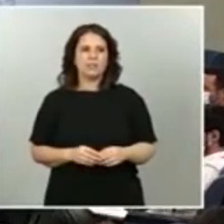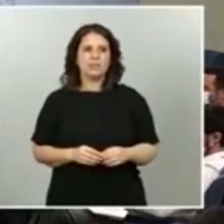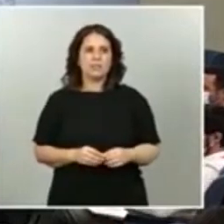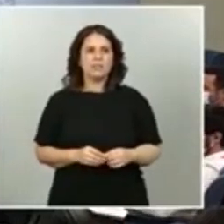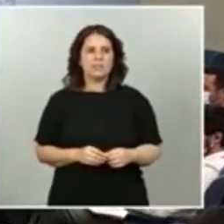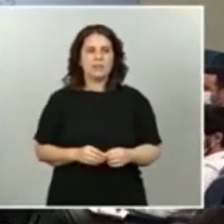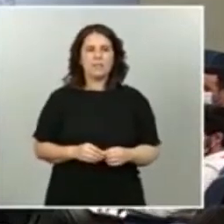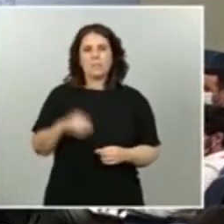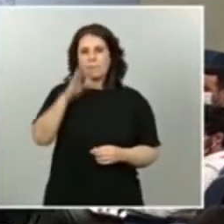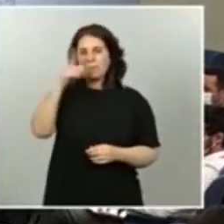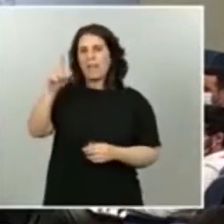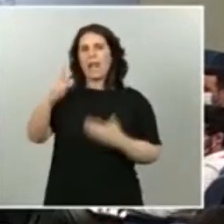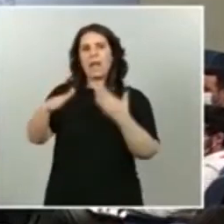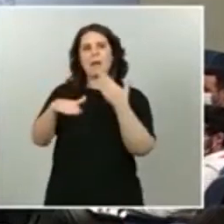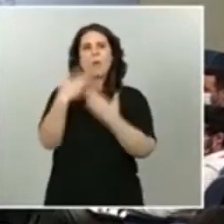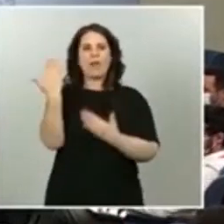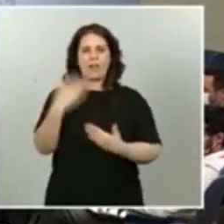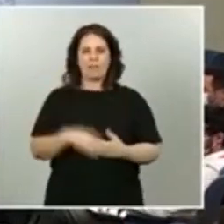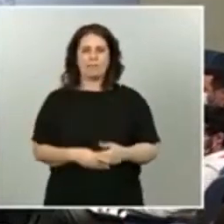Sí,